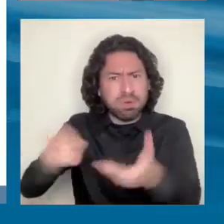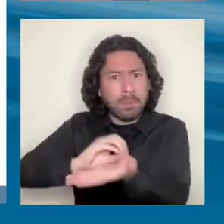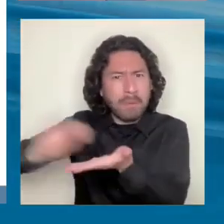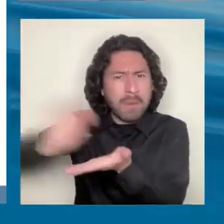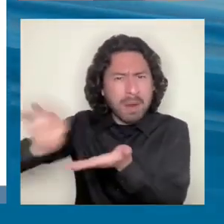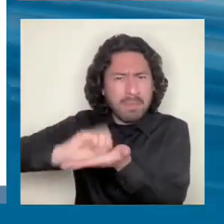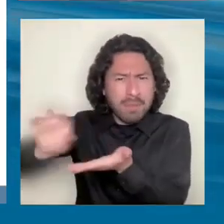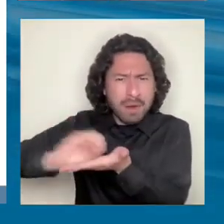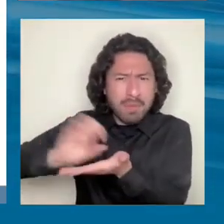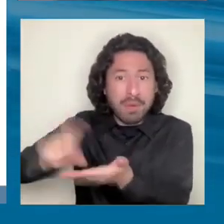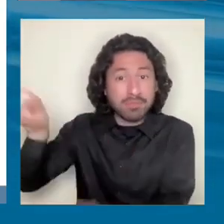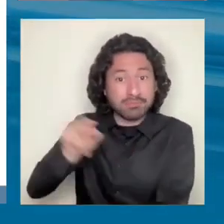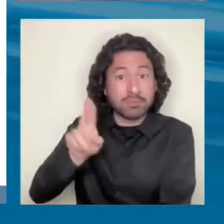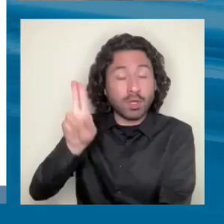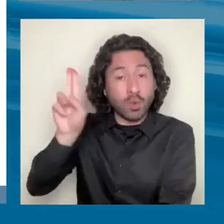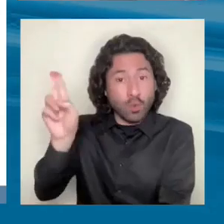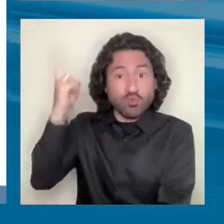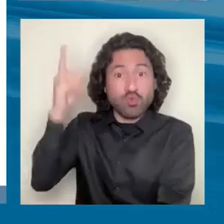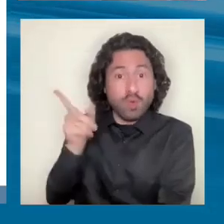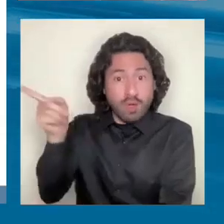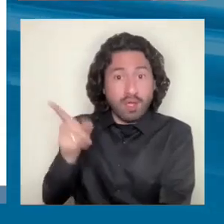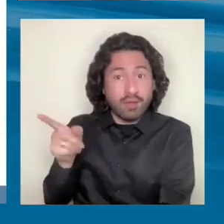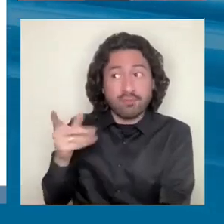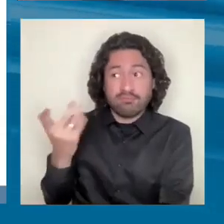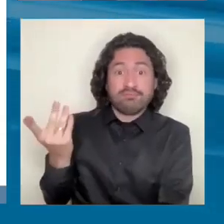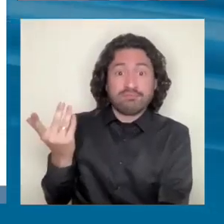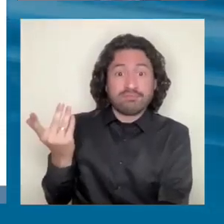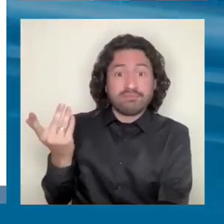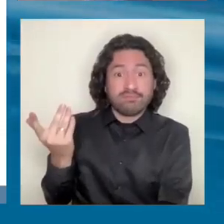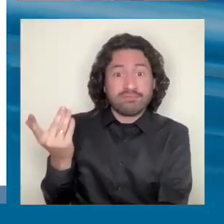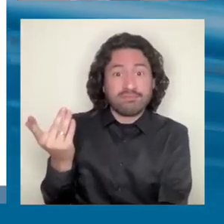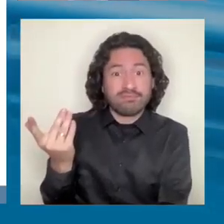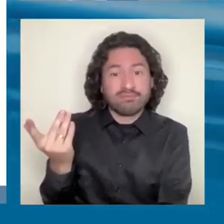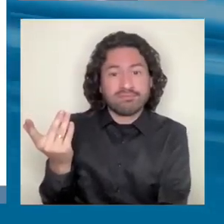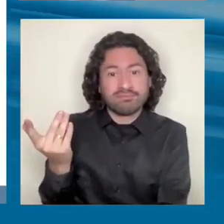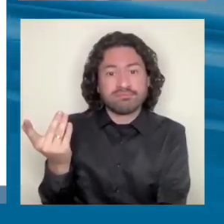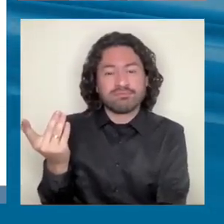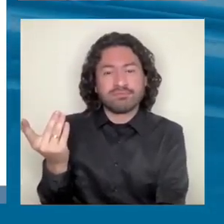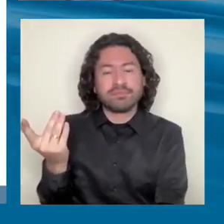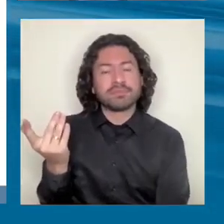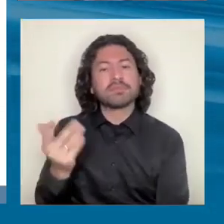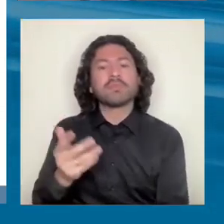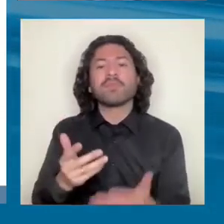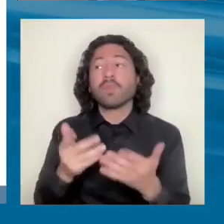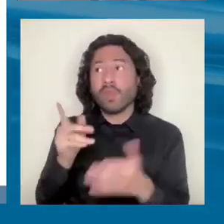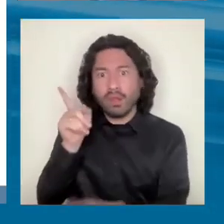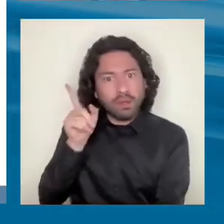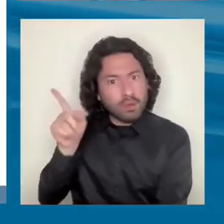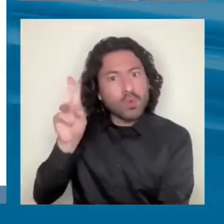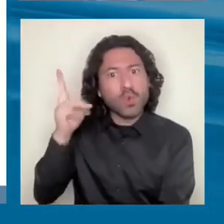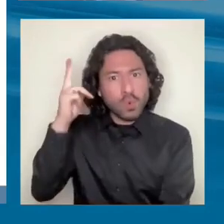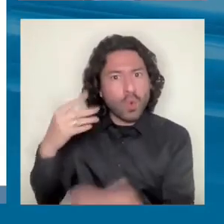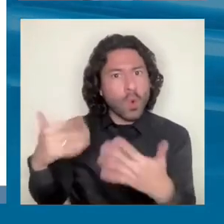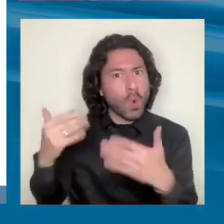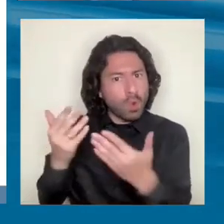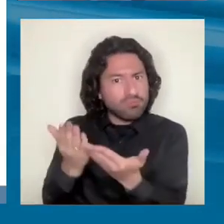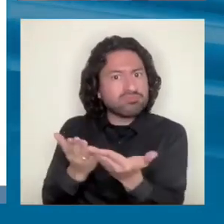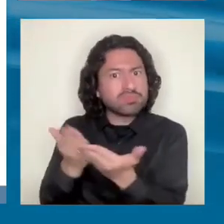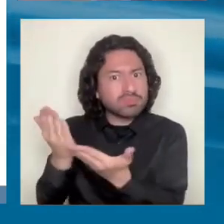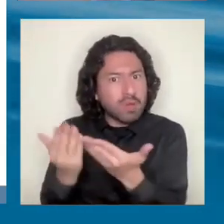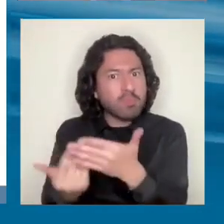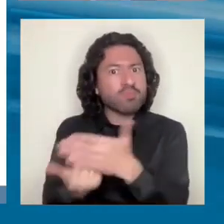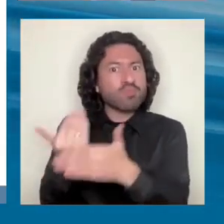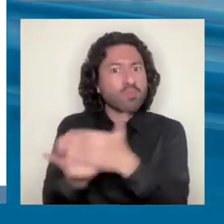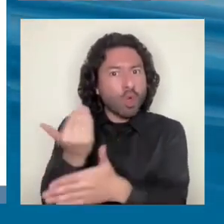viceministro de Uruguay, ¿verdad? que no me voy dejar mentir en ese sentido y está creciendo mucho en servicios modernos también,